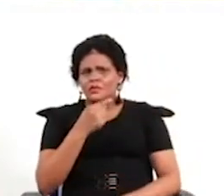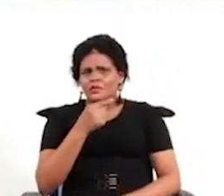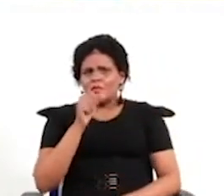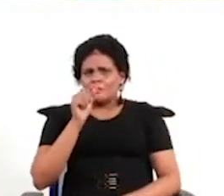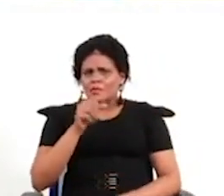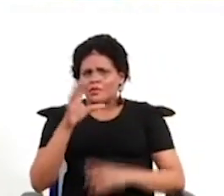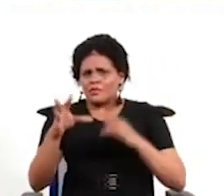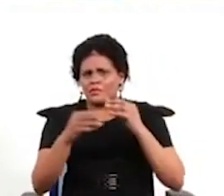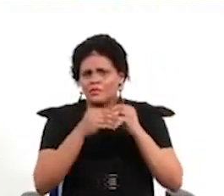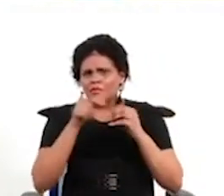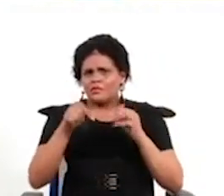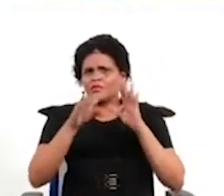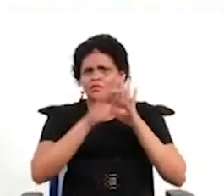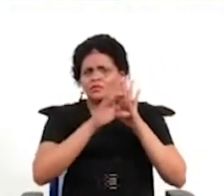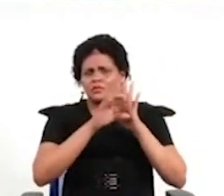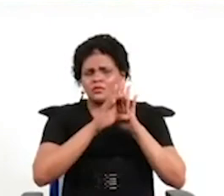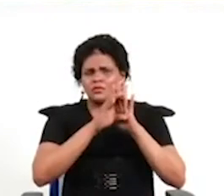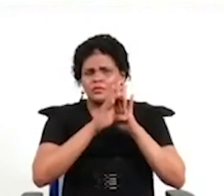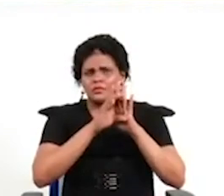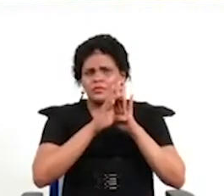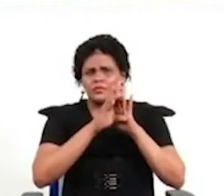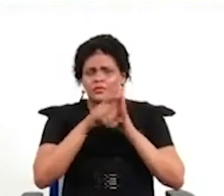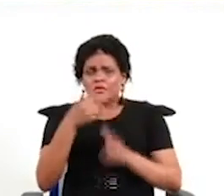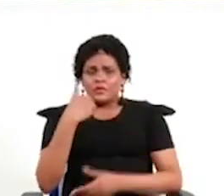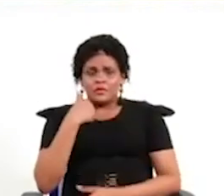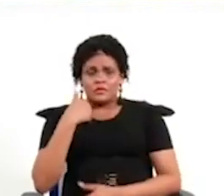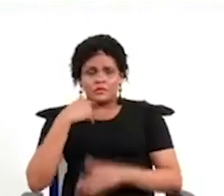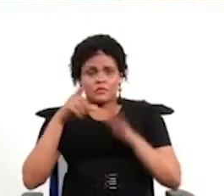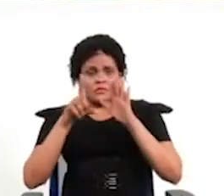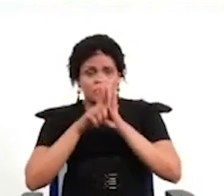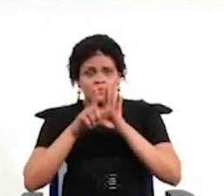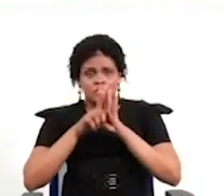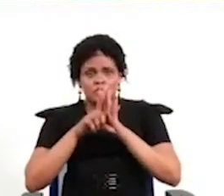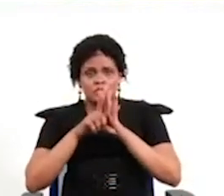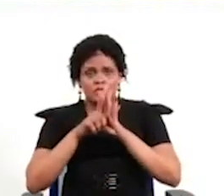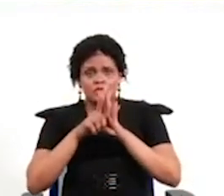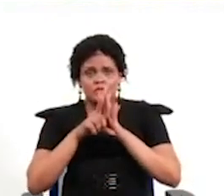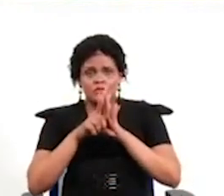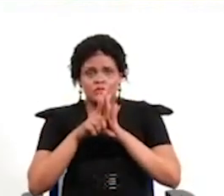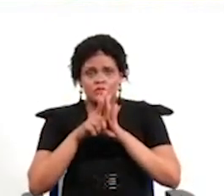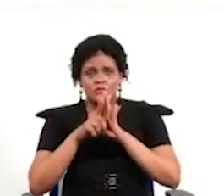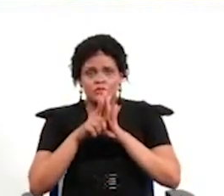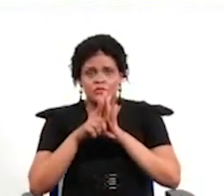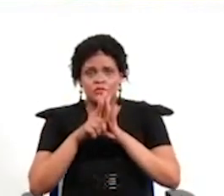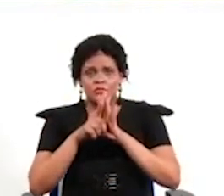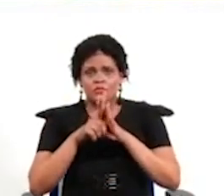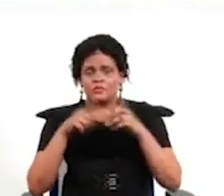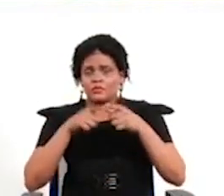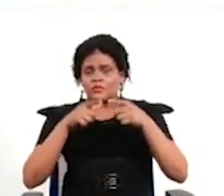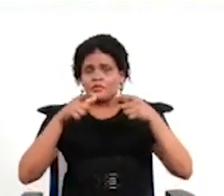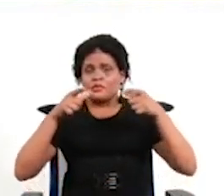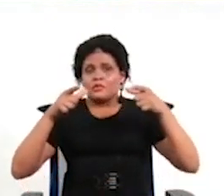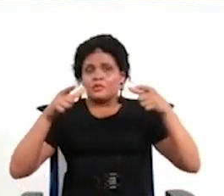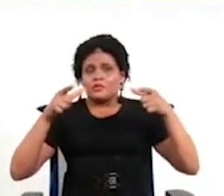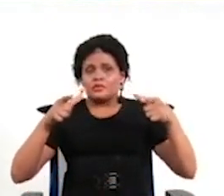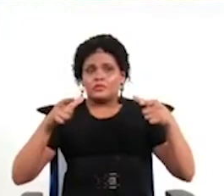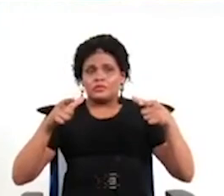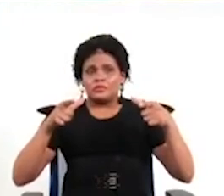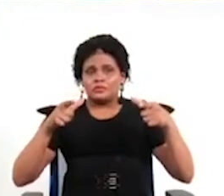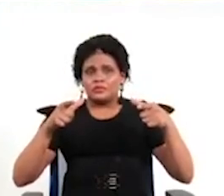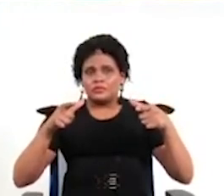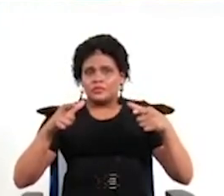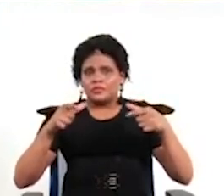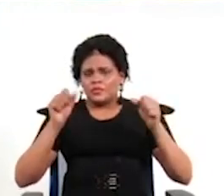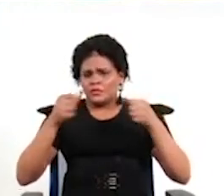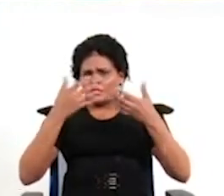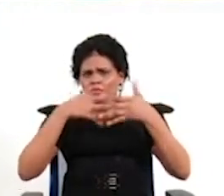constitucional en realidad tiene sus limitaciones porque se está ratificando un bloque grande de cosas que